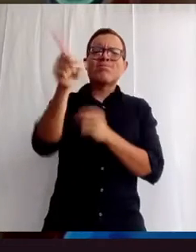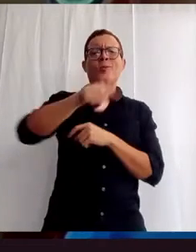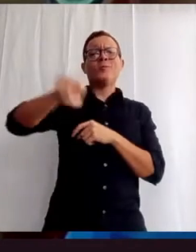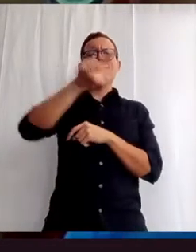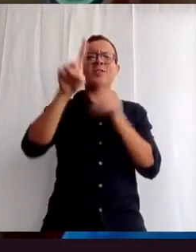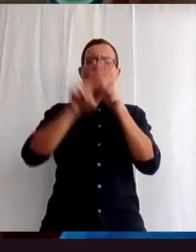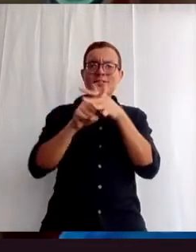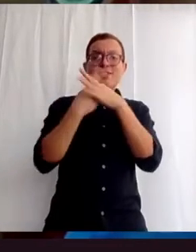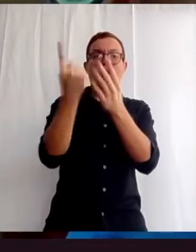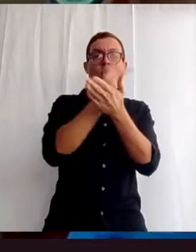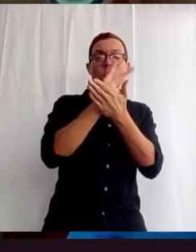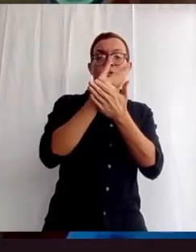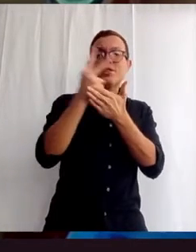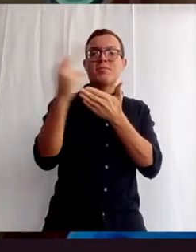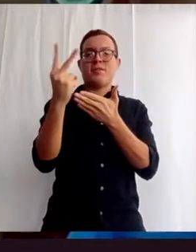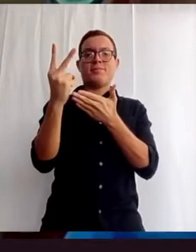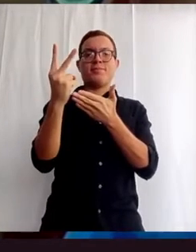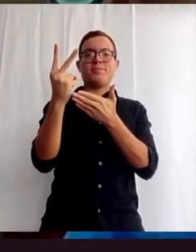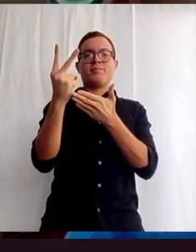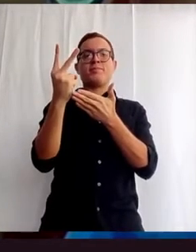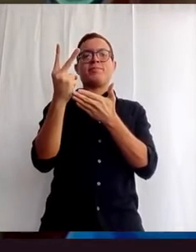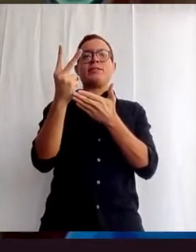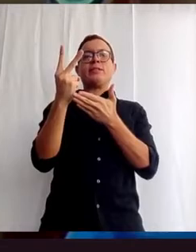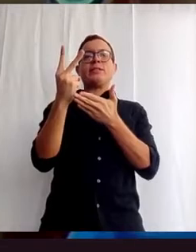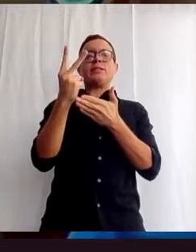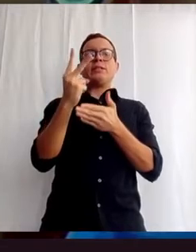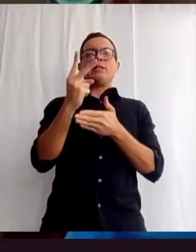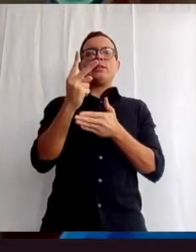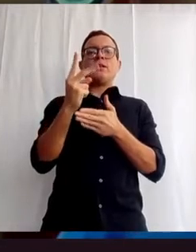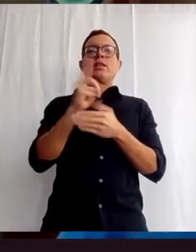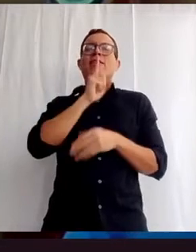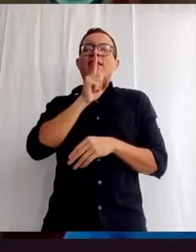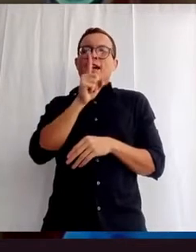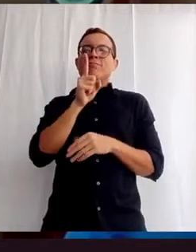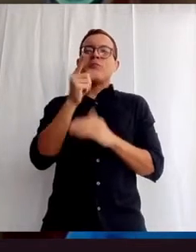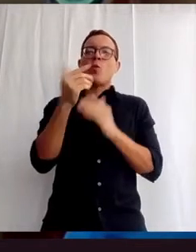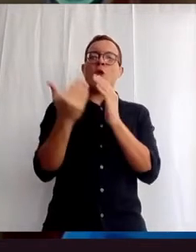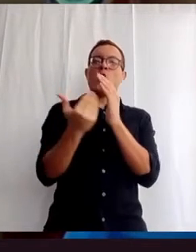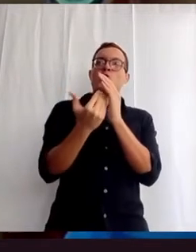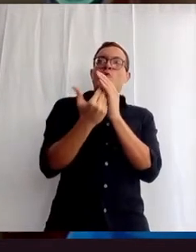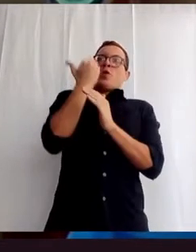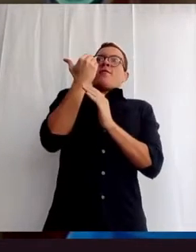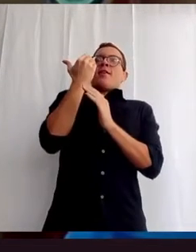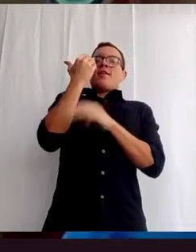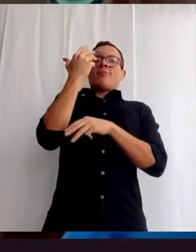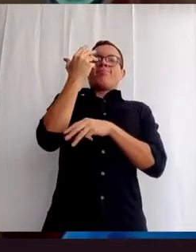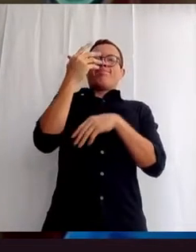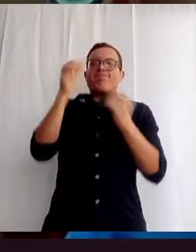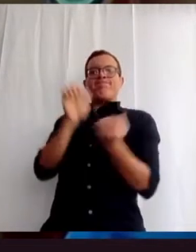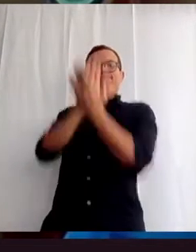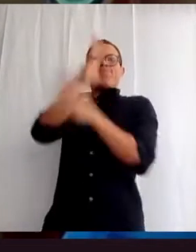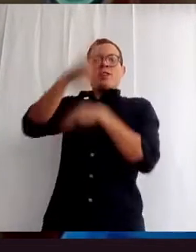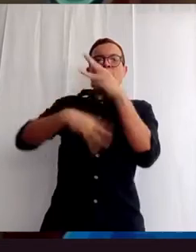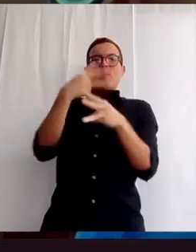segunda semana de una nueva realidad en el mundo, una nueva realidad en